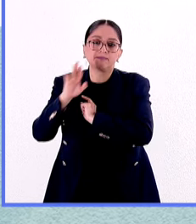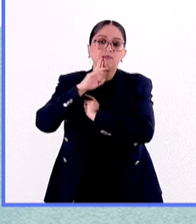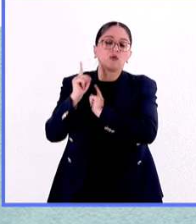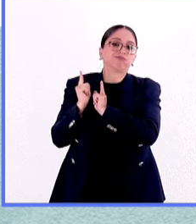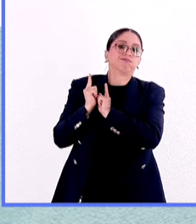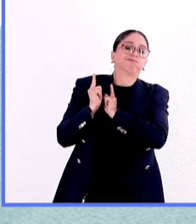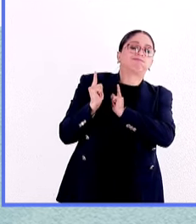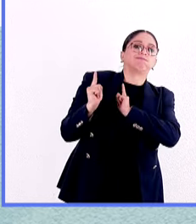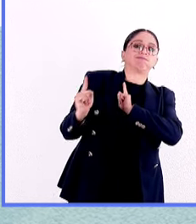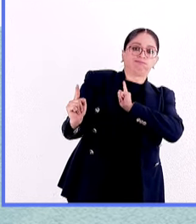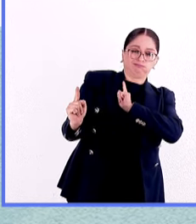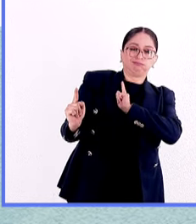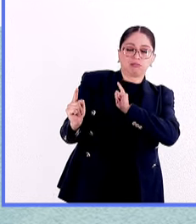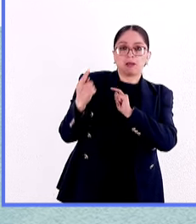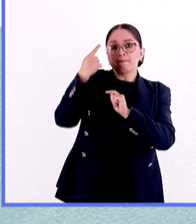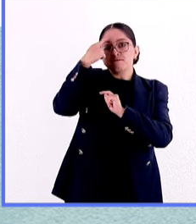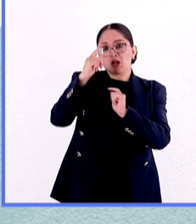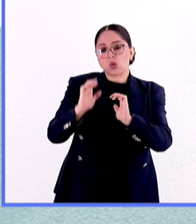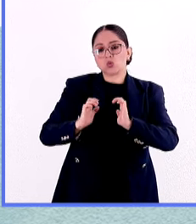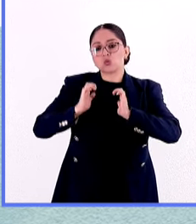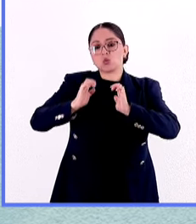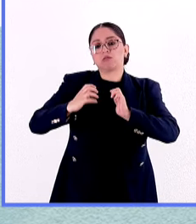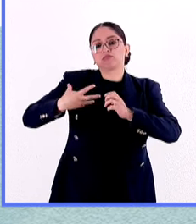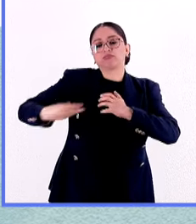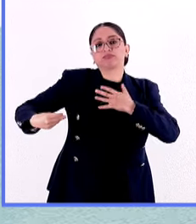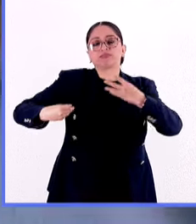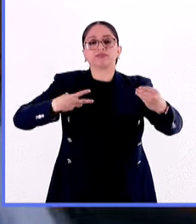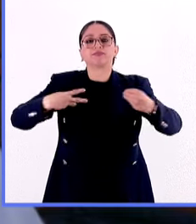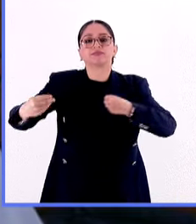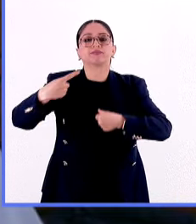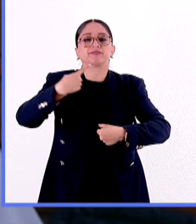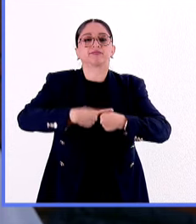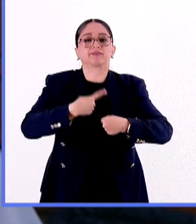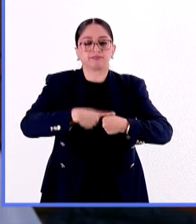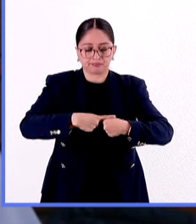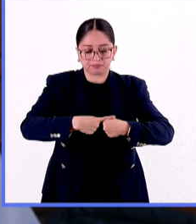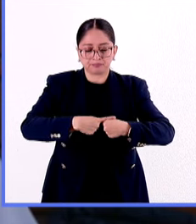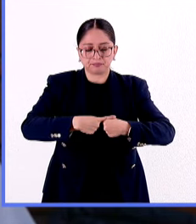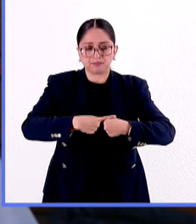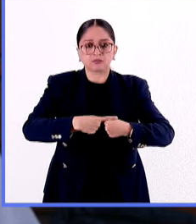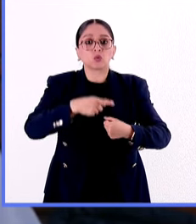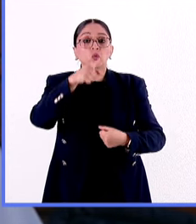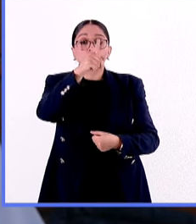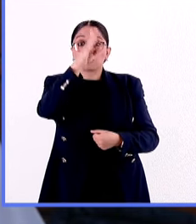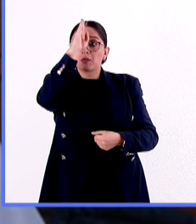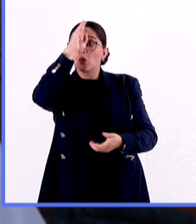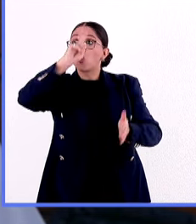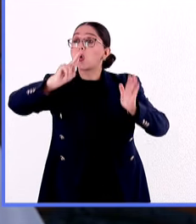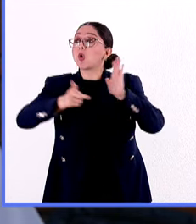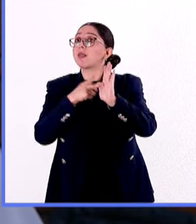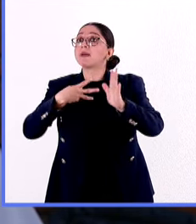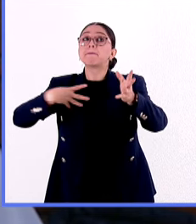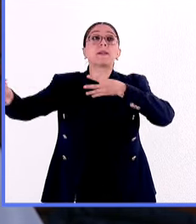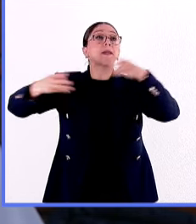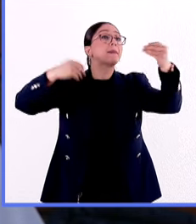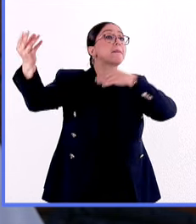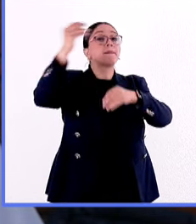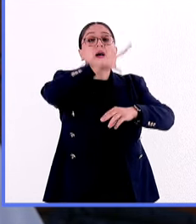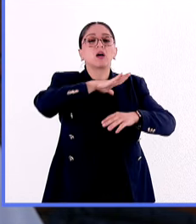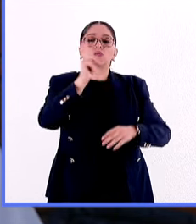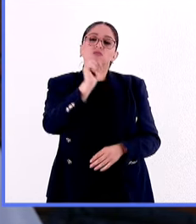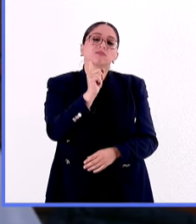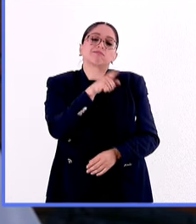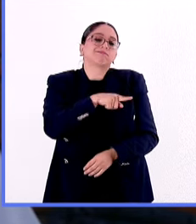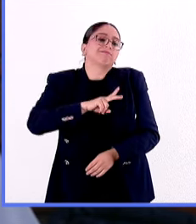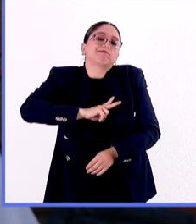ayudará a que se reduzca el número de infecciones. Entonces, no tenemos una nueva pandemia, pero el virus está entre